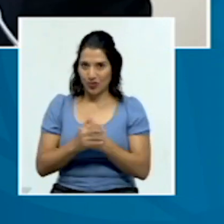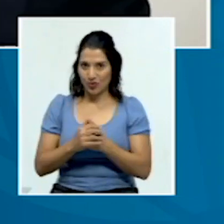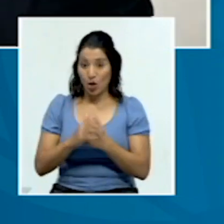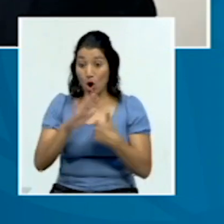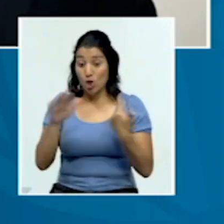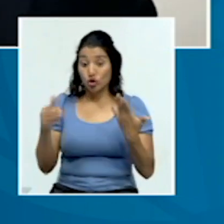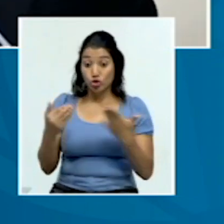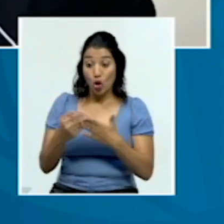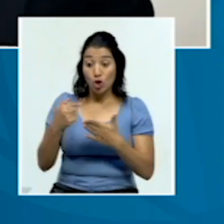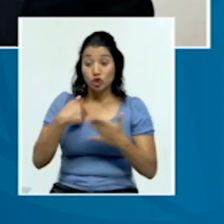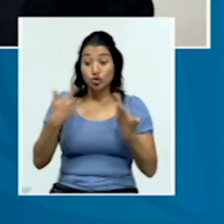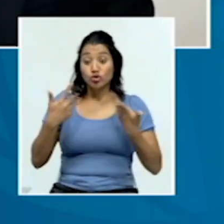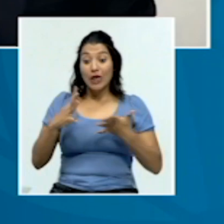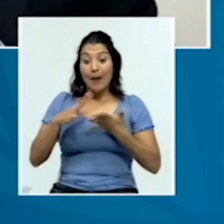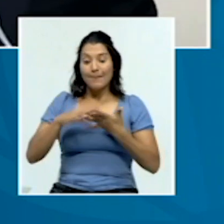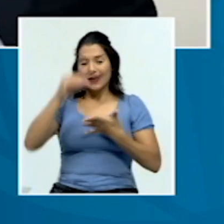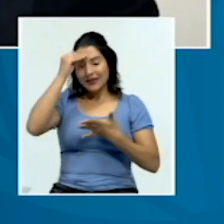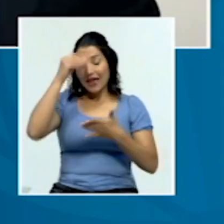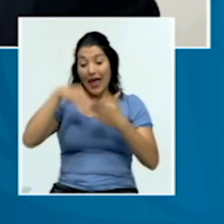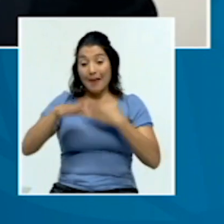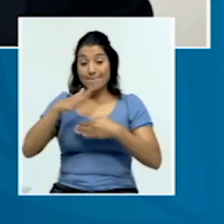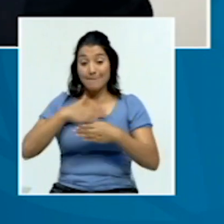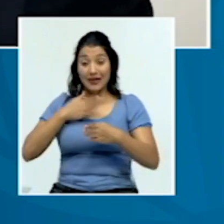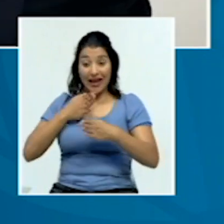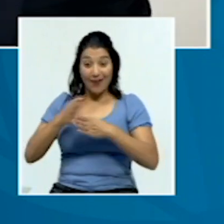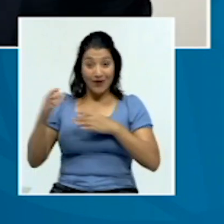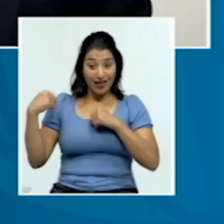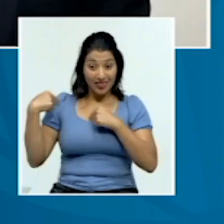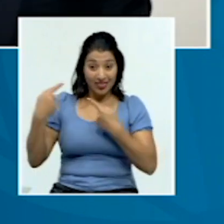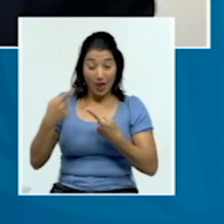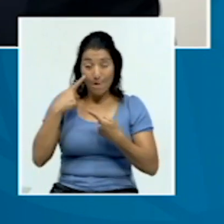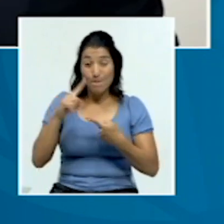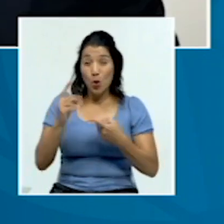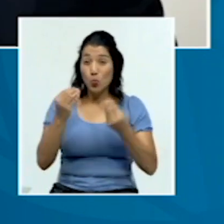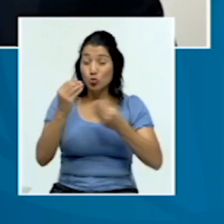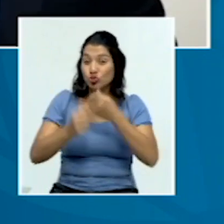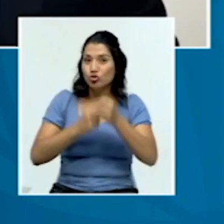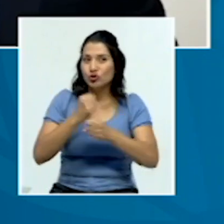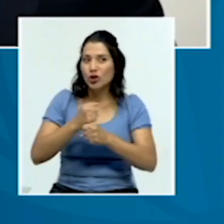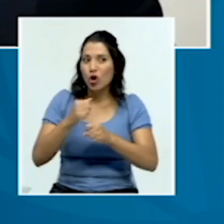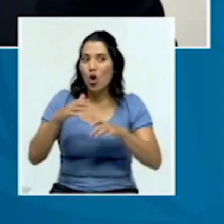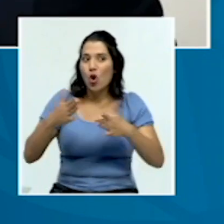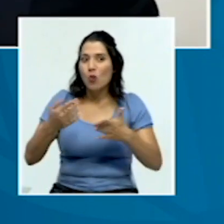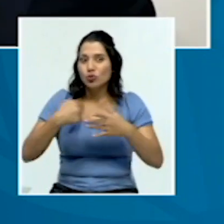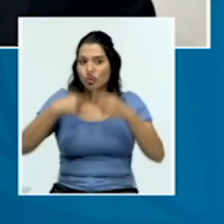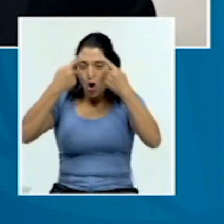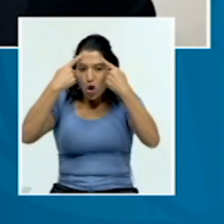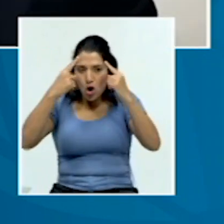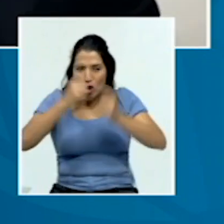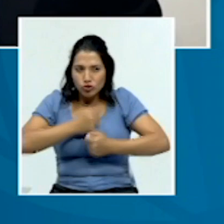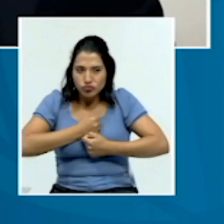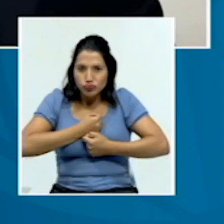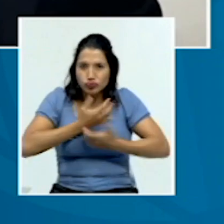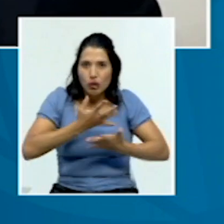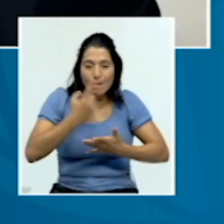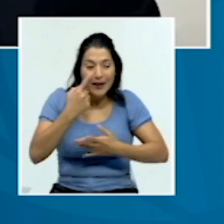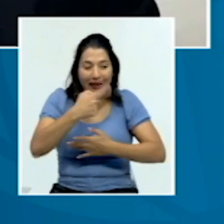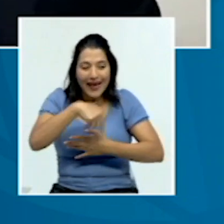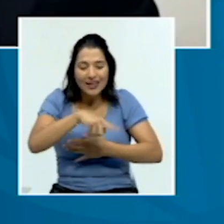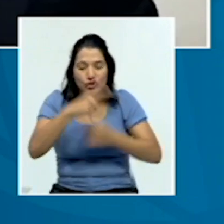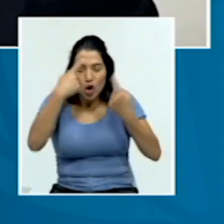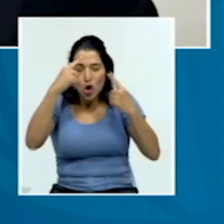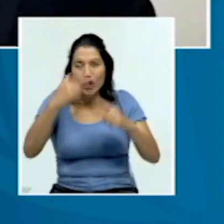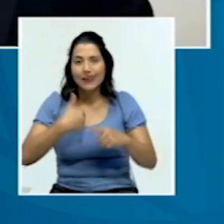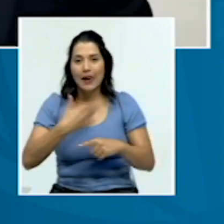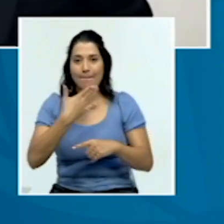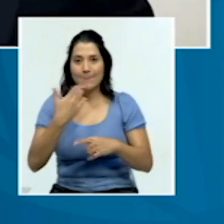yo he aprendido en la facultad todos estos años de medicina y cómo logro transmitirlo para que estas personas logran tener una mejor